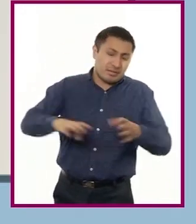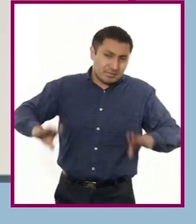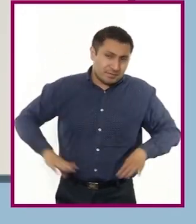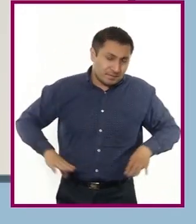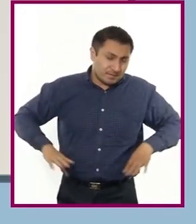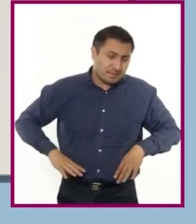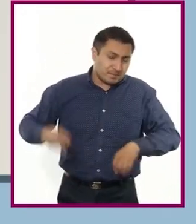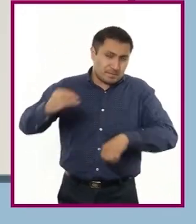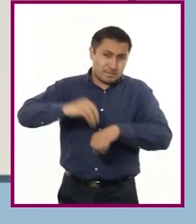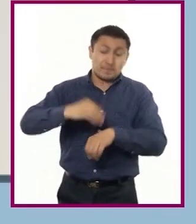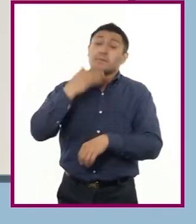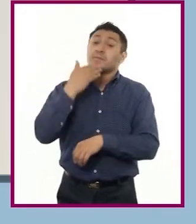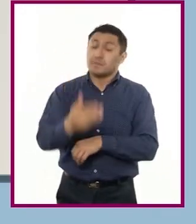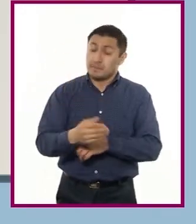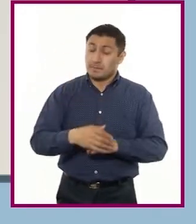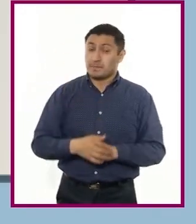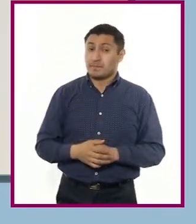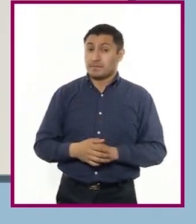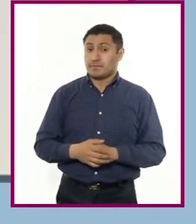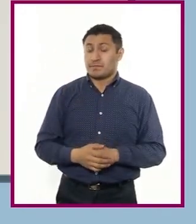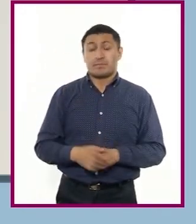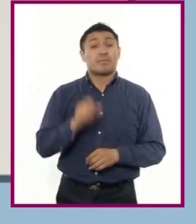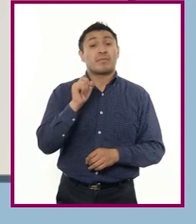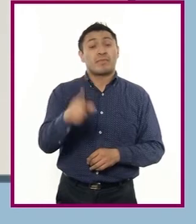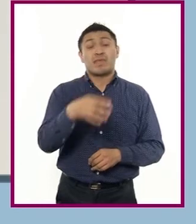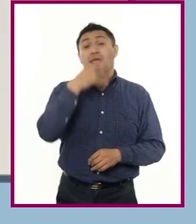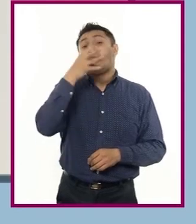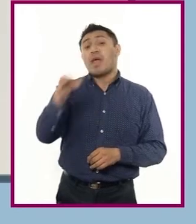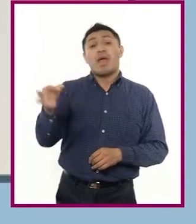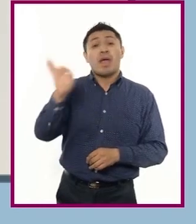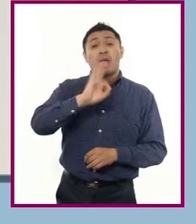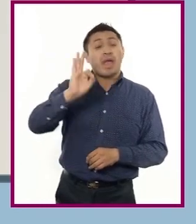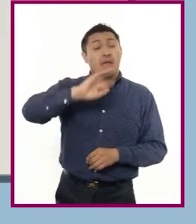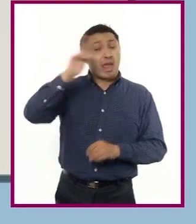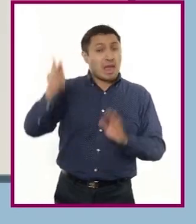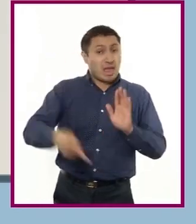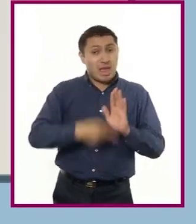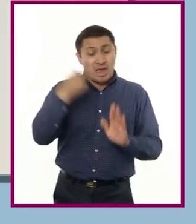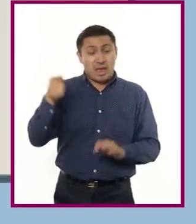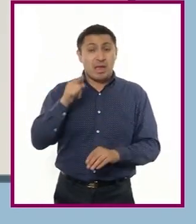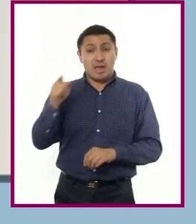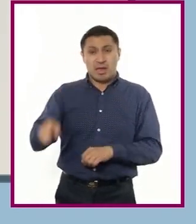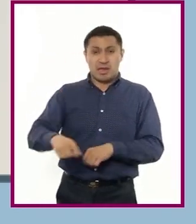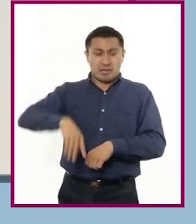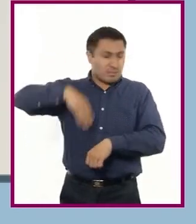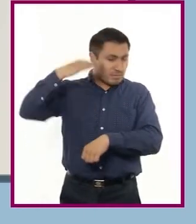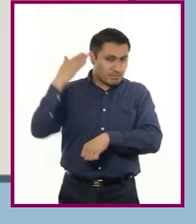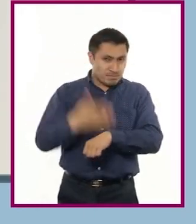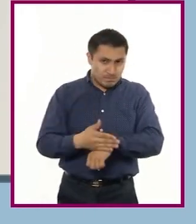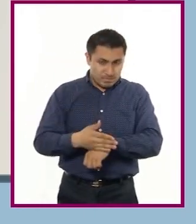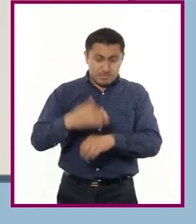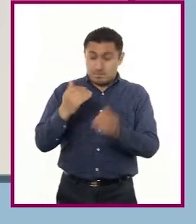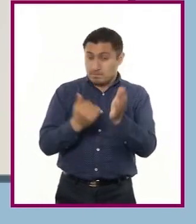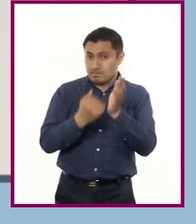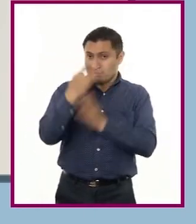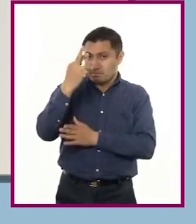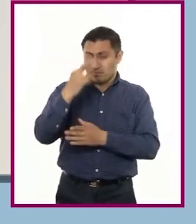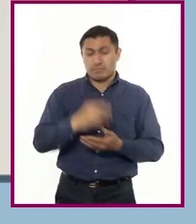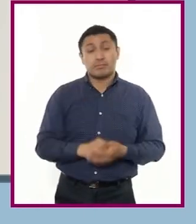comportamiento. También se le comenta de que en caso de reincidir nuevamente, será acreedor a una sanción aún mayor.